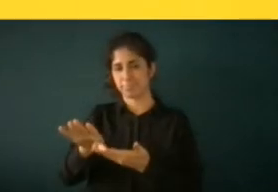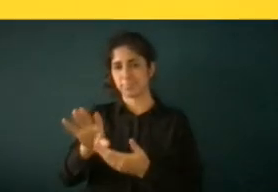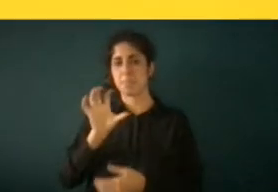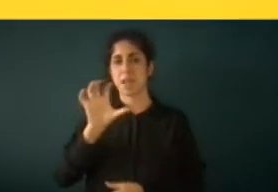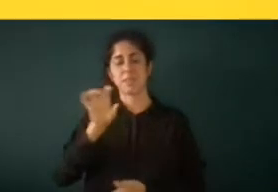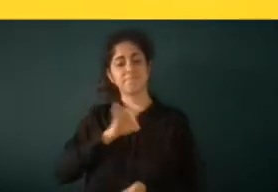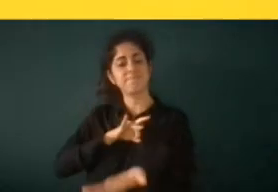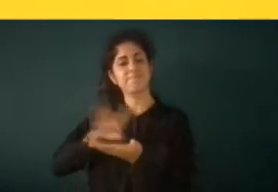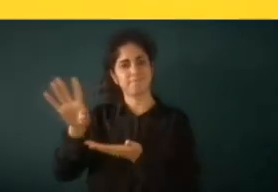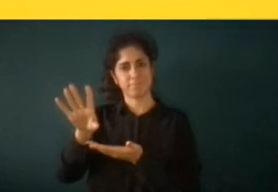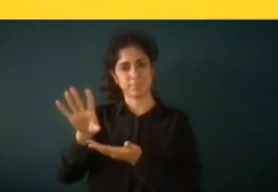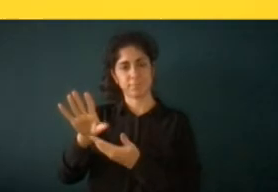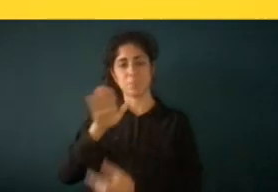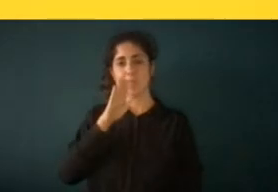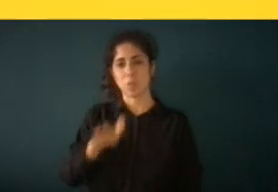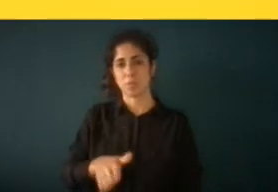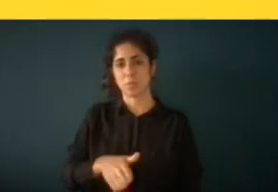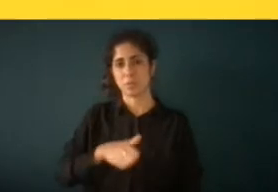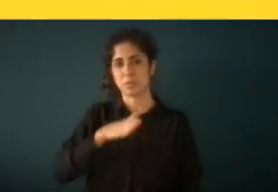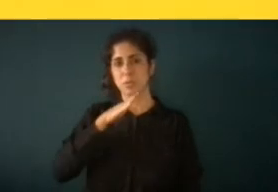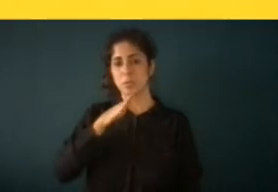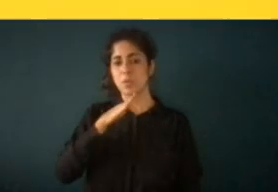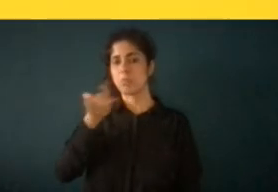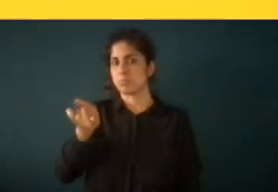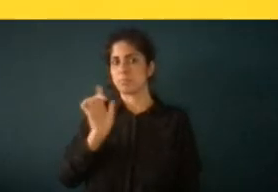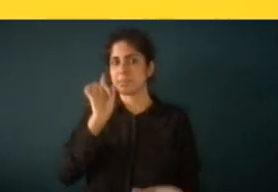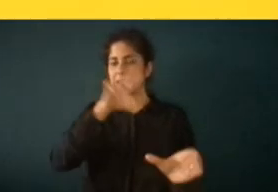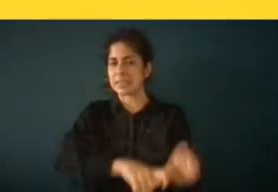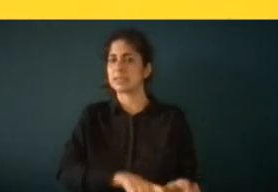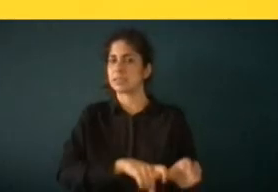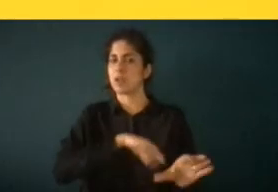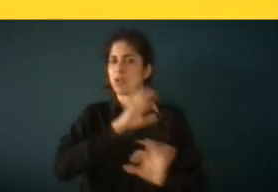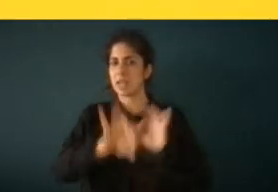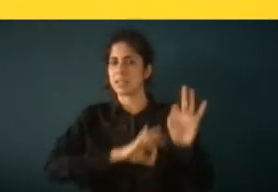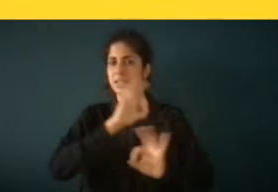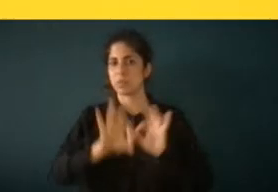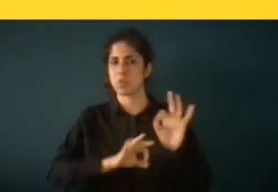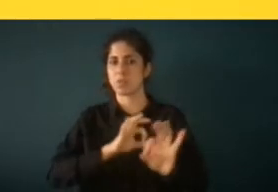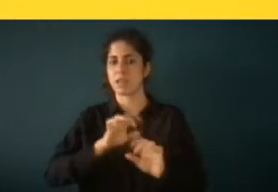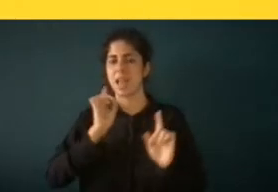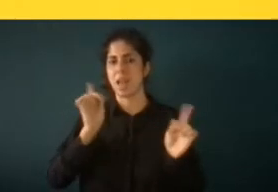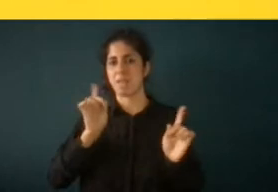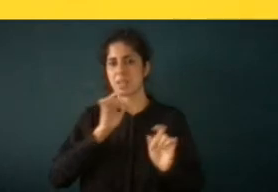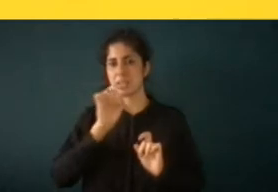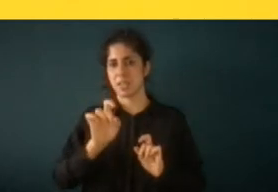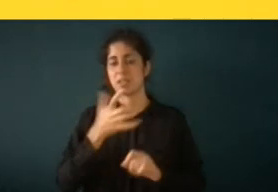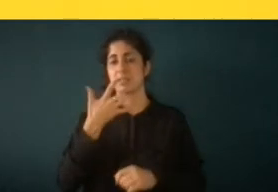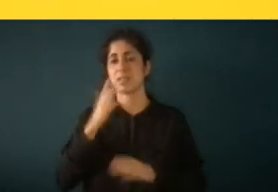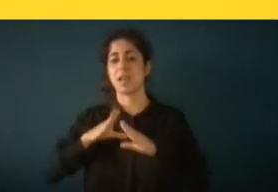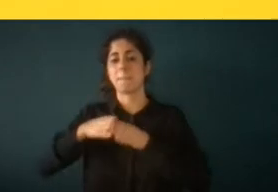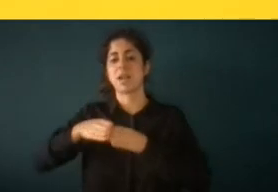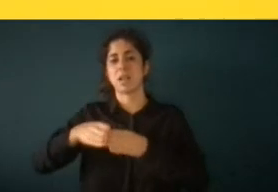pues está en una organización que alerta cuando una embarcación está en situación